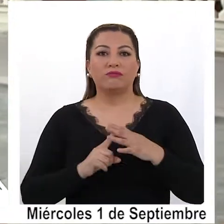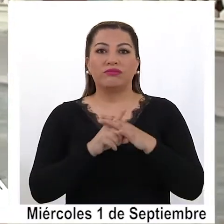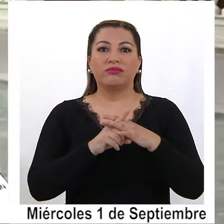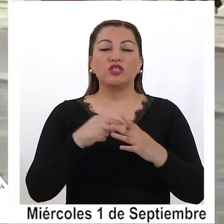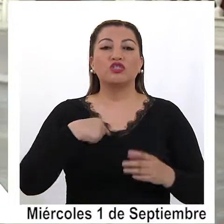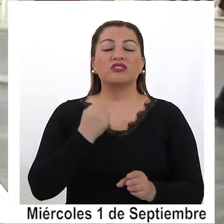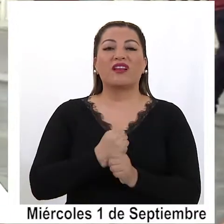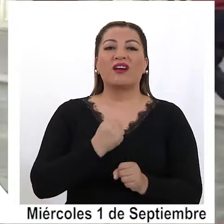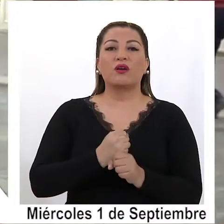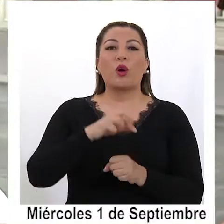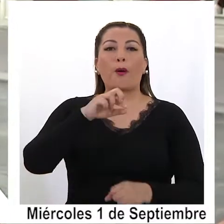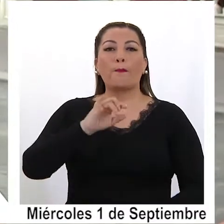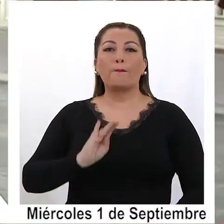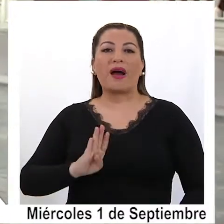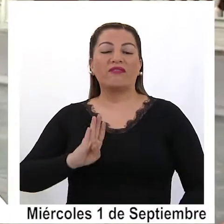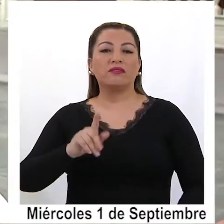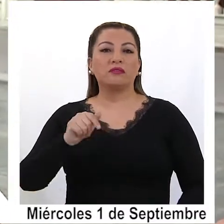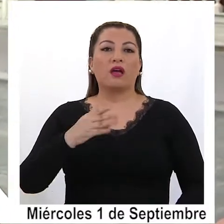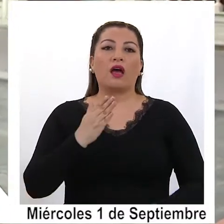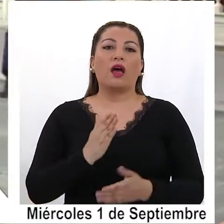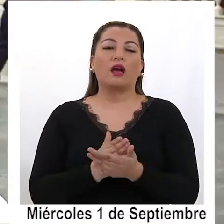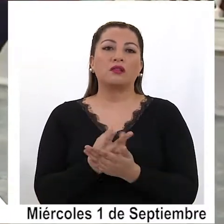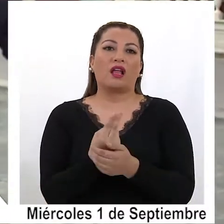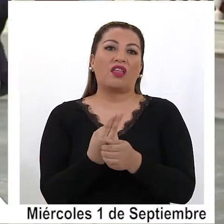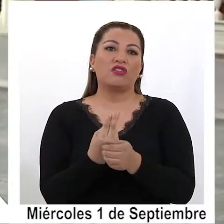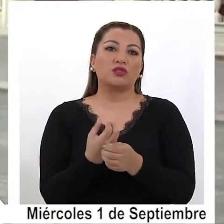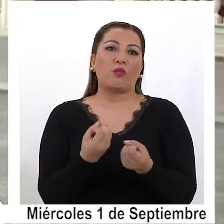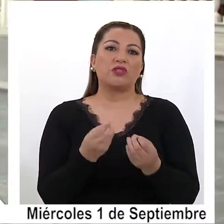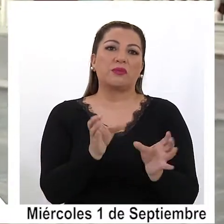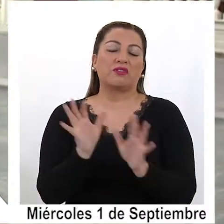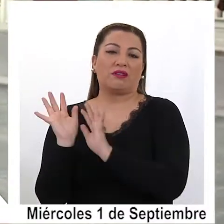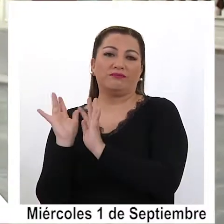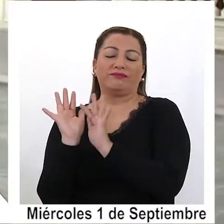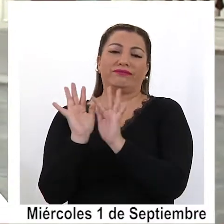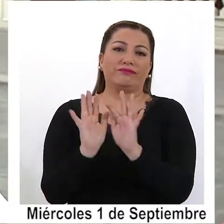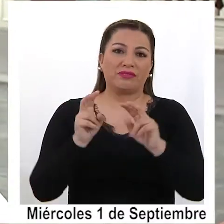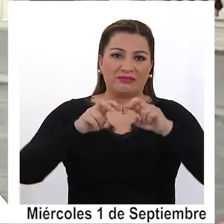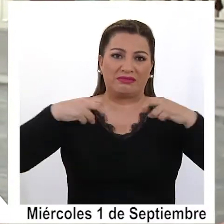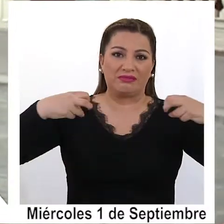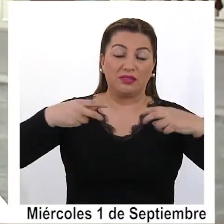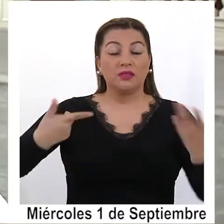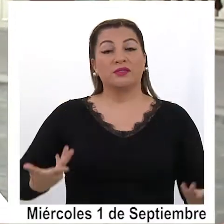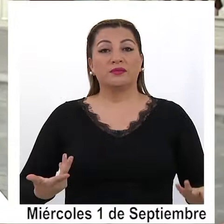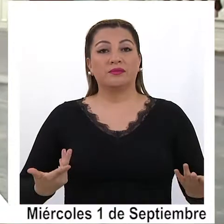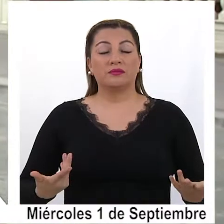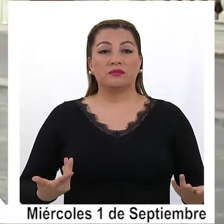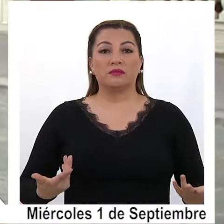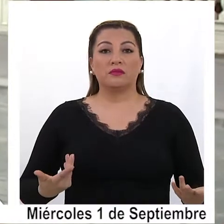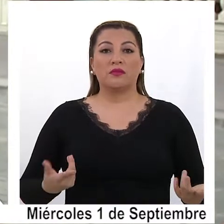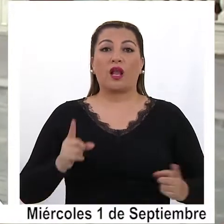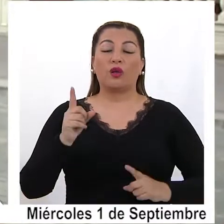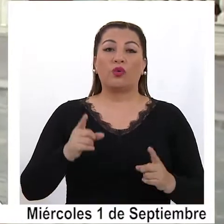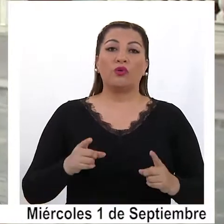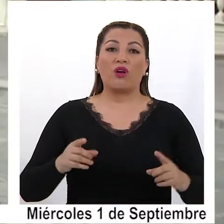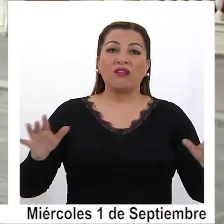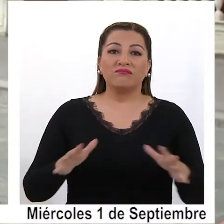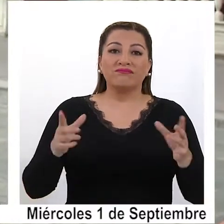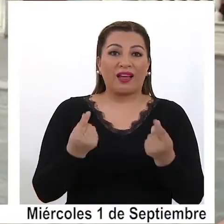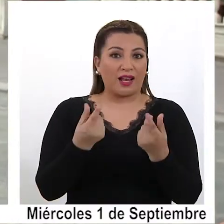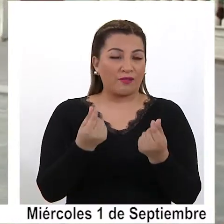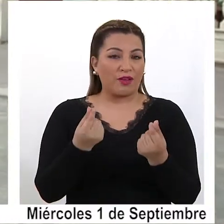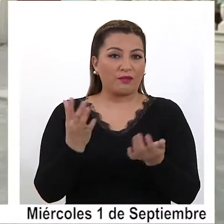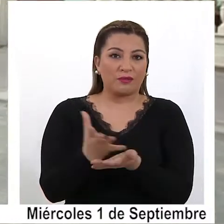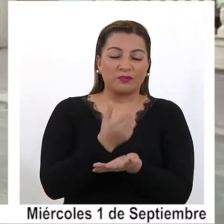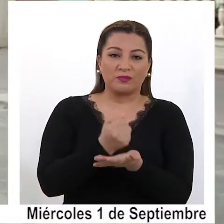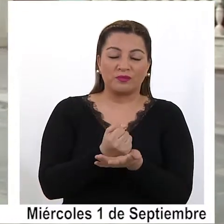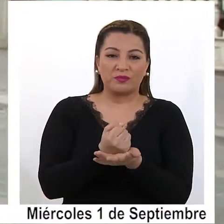ende va más gente, si hasta las 12 va a ir mucha más gente, pero bueno, mientras sirva para reactivar la economía, para